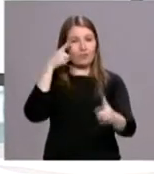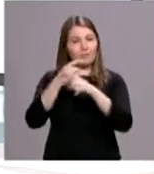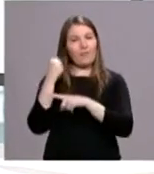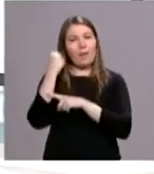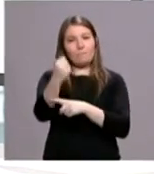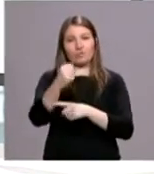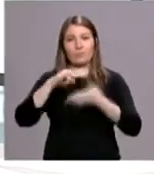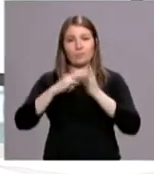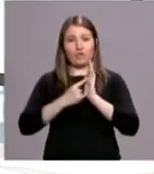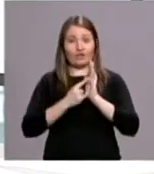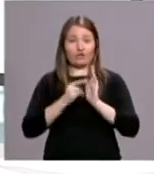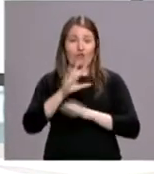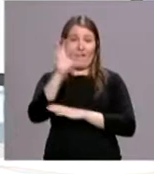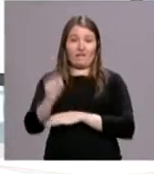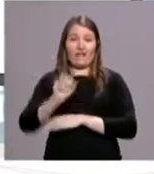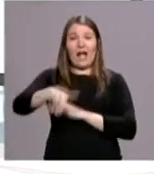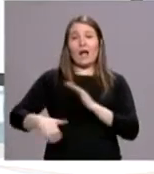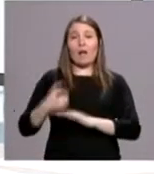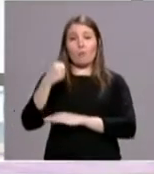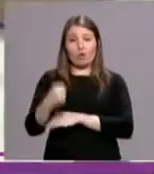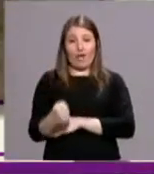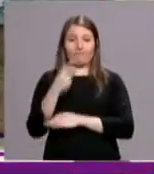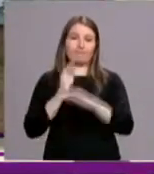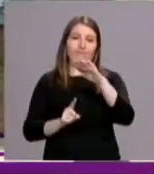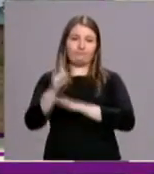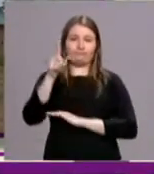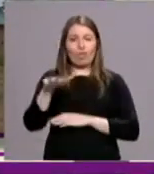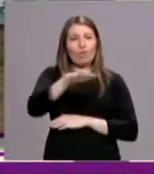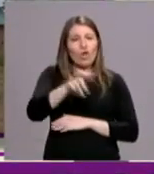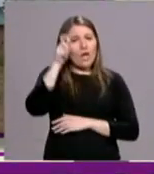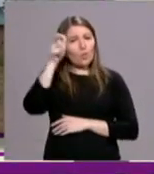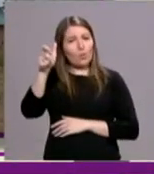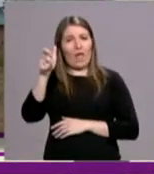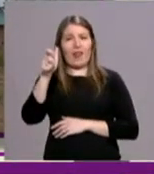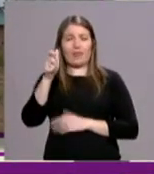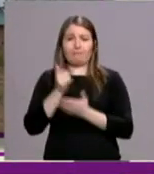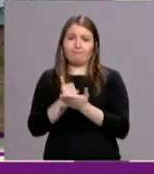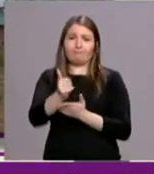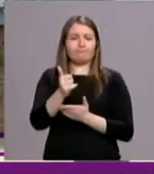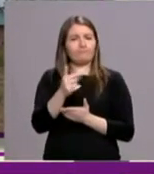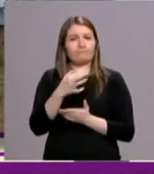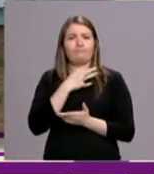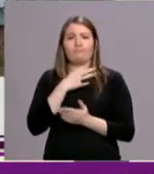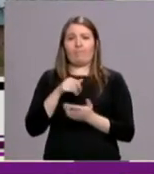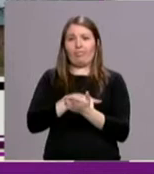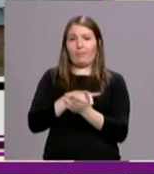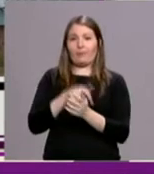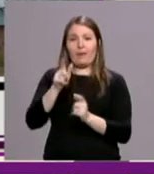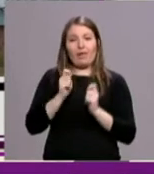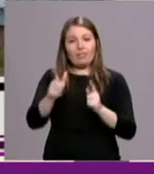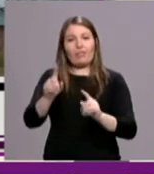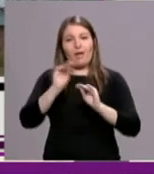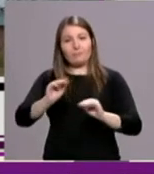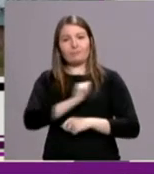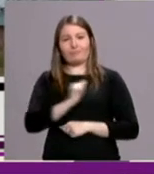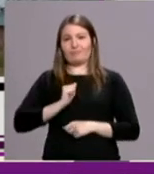norte de Camboya. Se trata de capacitar comunidades rurales vulnerables para que consigan ser autosostenibles. Camboya es un país rico en